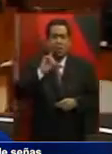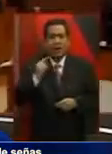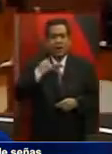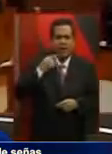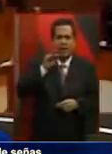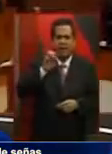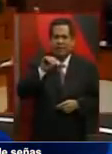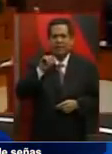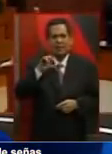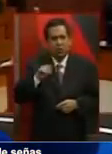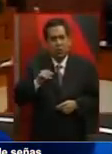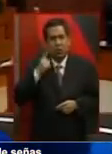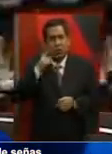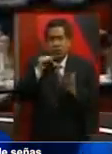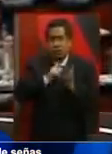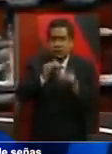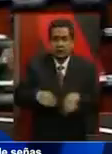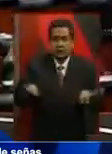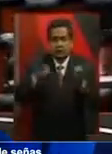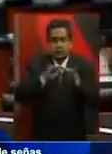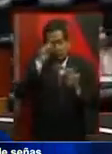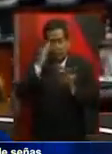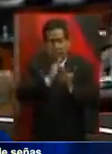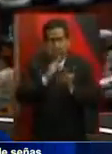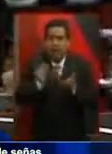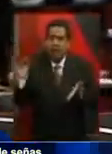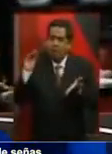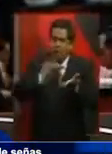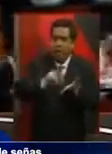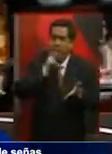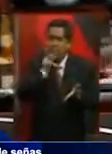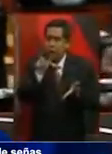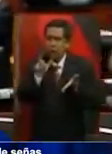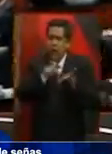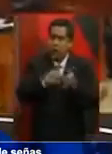legislación a que implementen las acciones legislativas necesarias para cumplir con este objetivo.